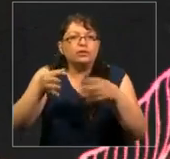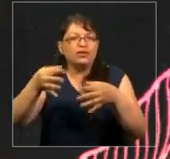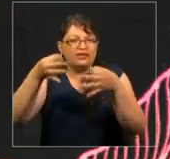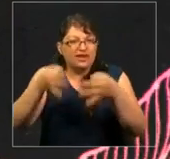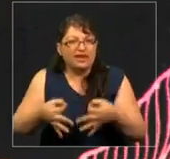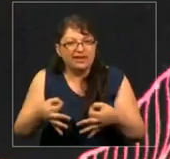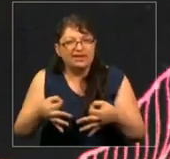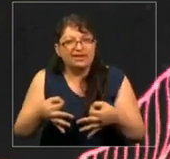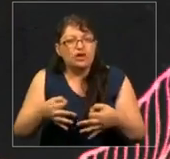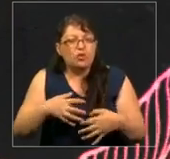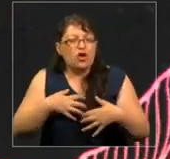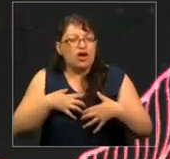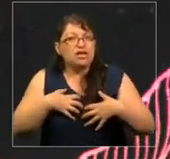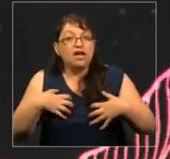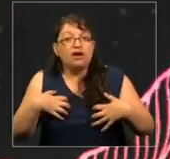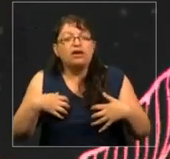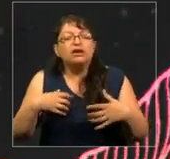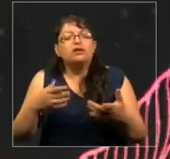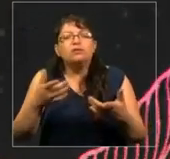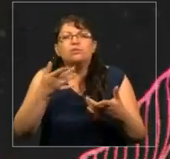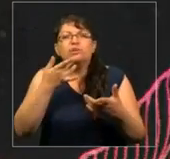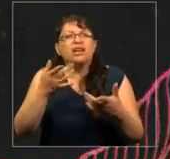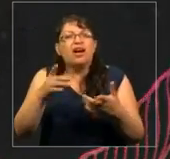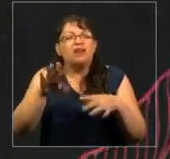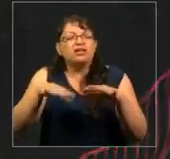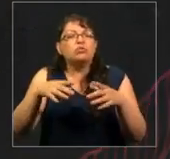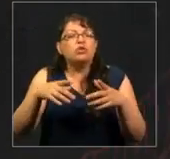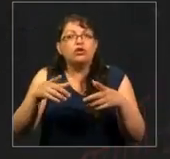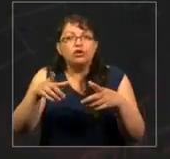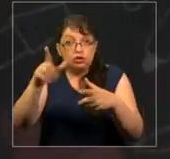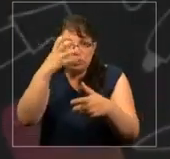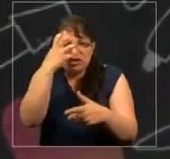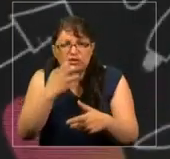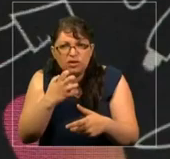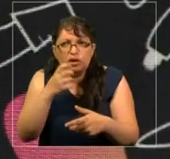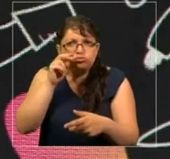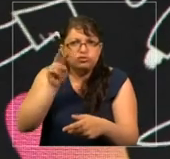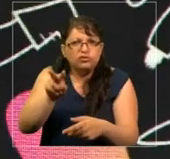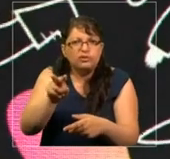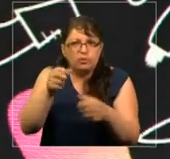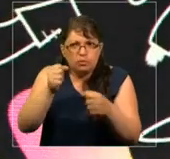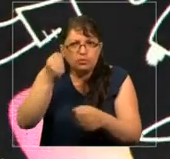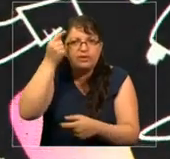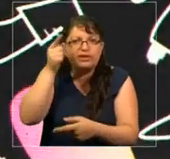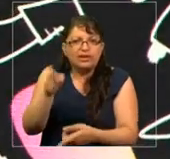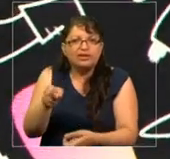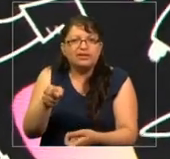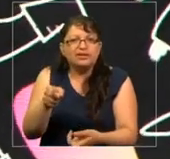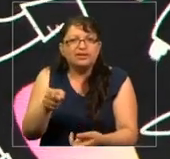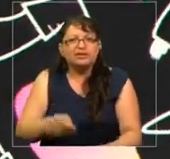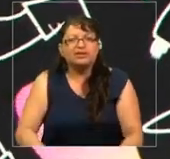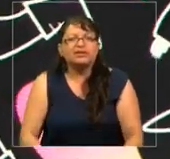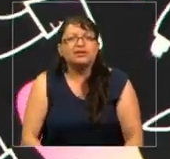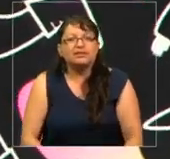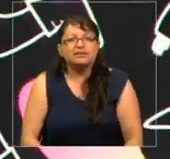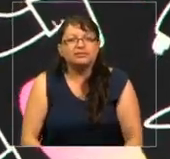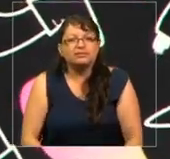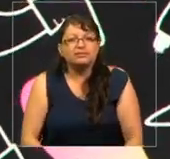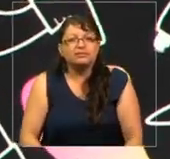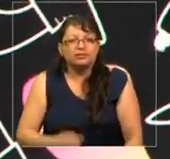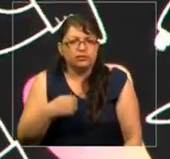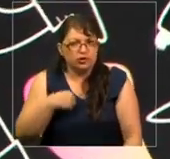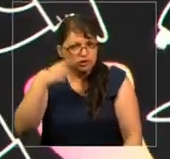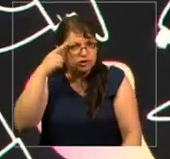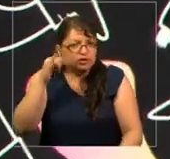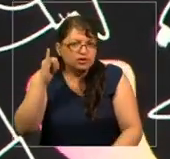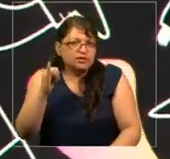dejar de lado la ira de las personas, ¿por qué están enojados? ¿Podemos ver eso? ¿Puedo entender eso? Yo creo que